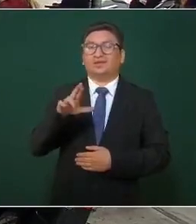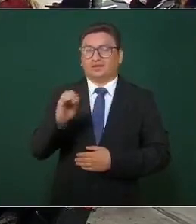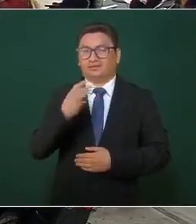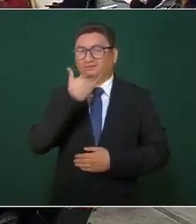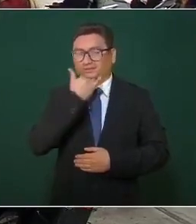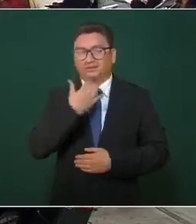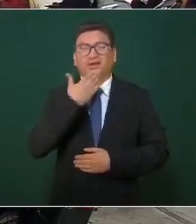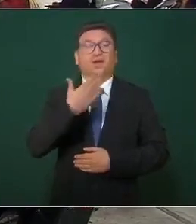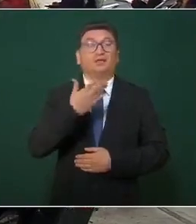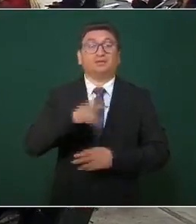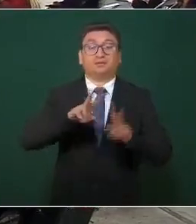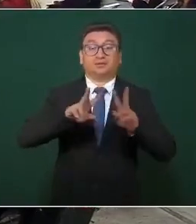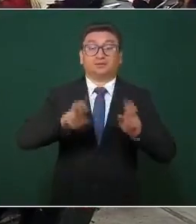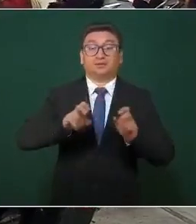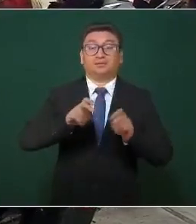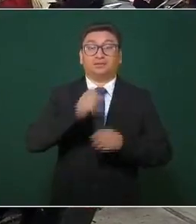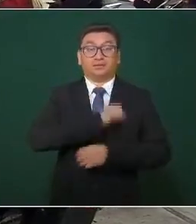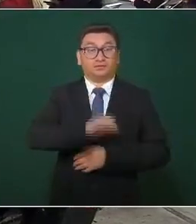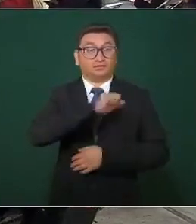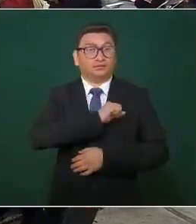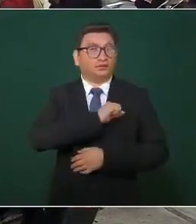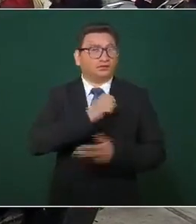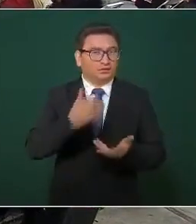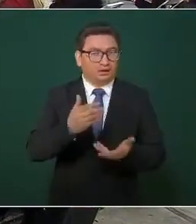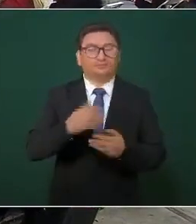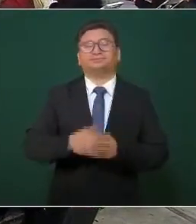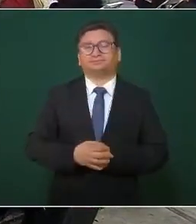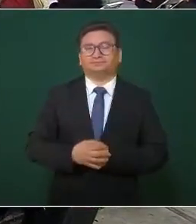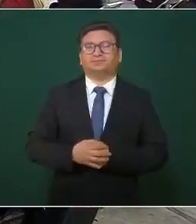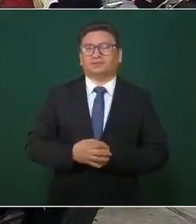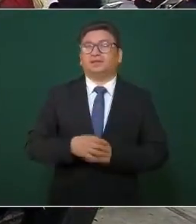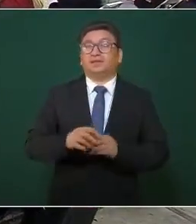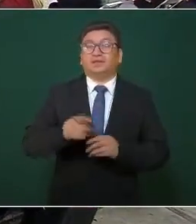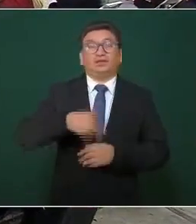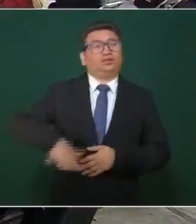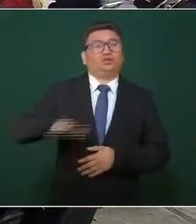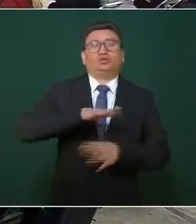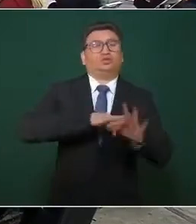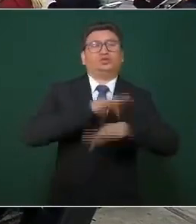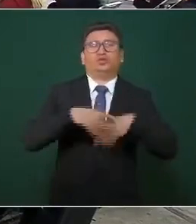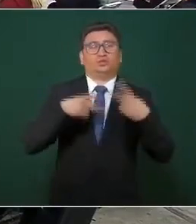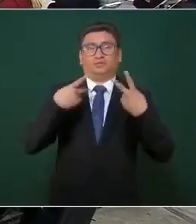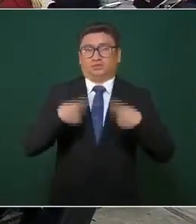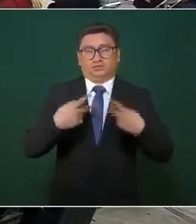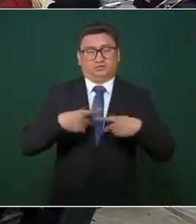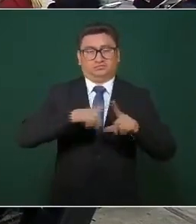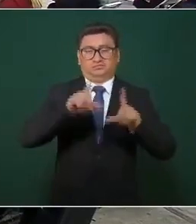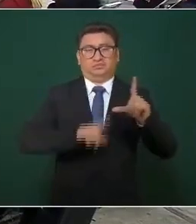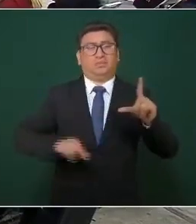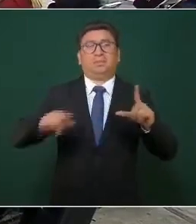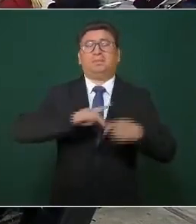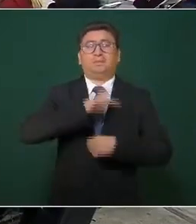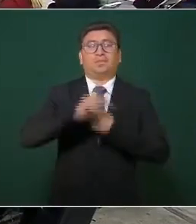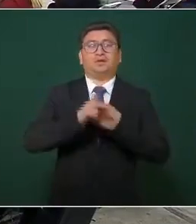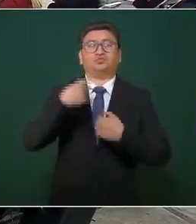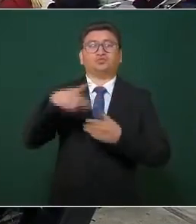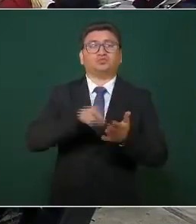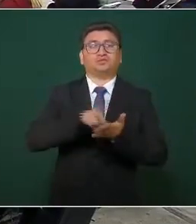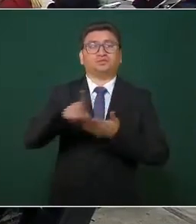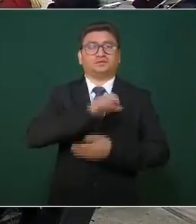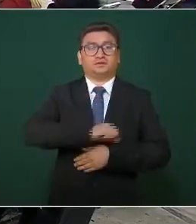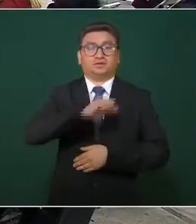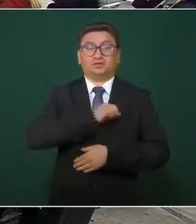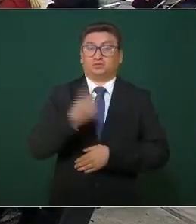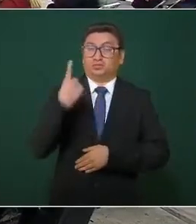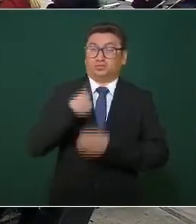En materia de salud, con el fin de garantizar el derecho a la salud en nuestro país, el año pasado,